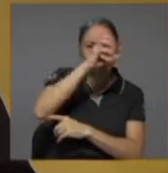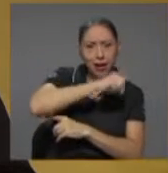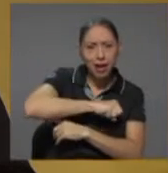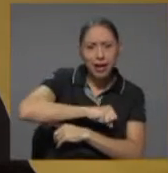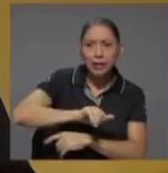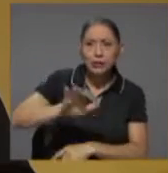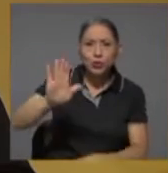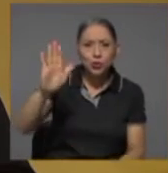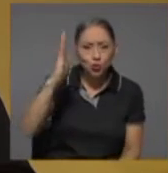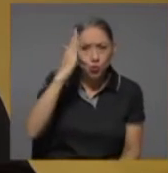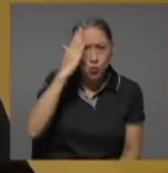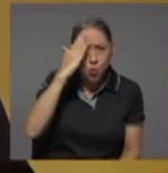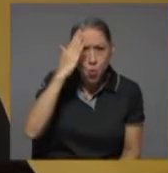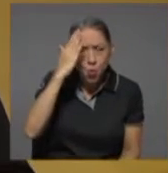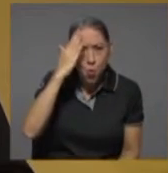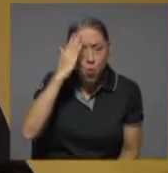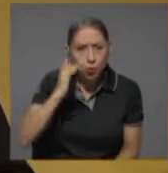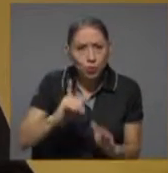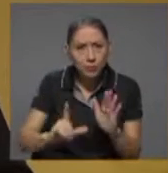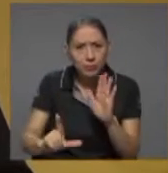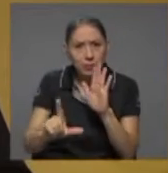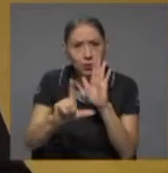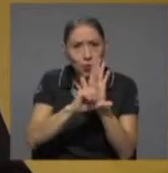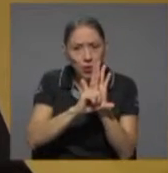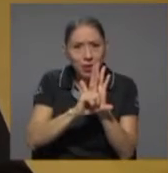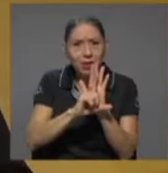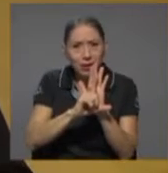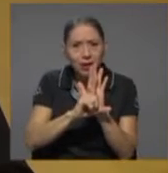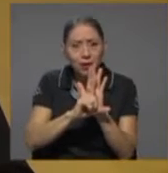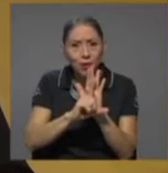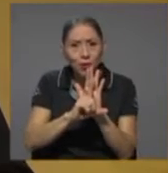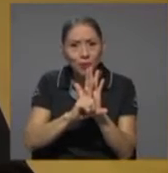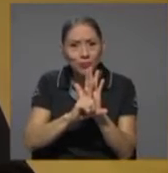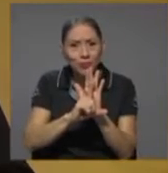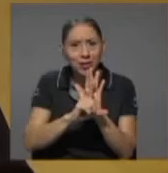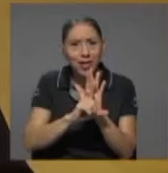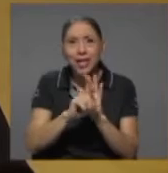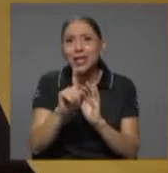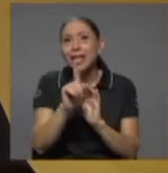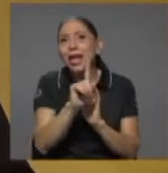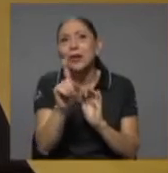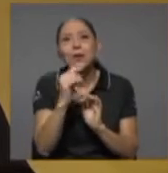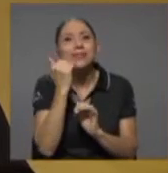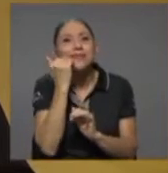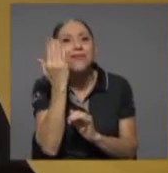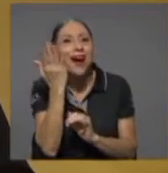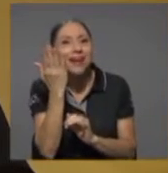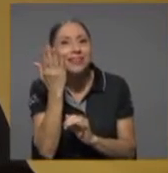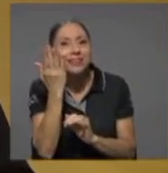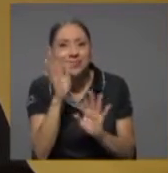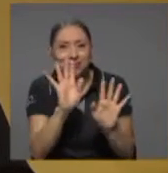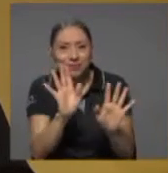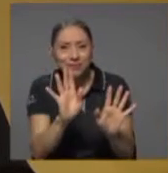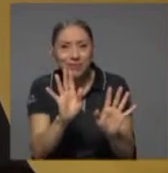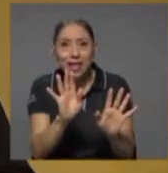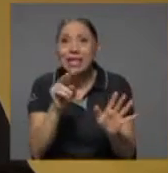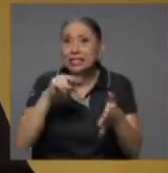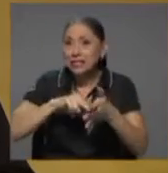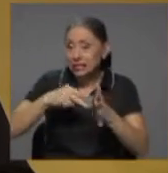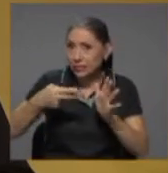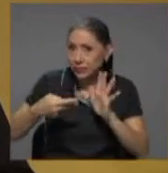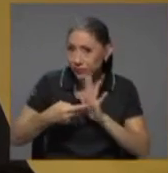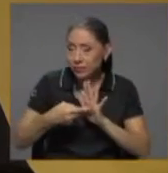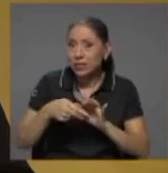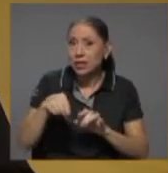conocimiento jurídico que no se recoge en los árboles, sino que implica una